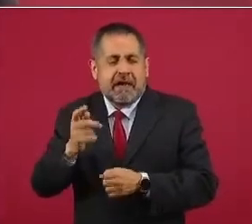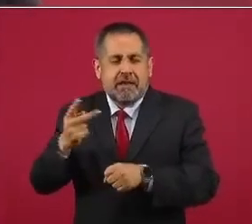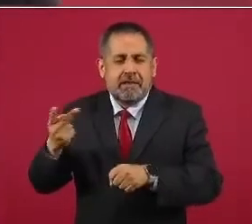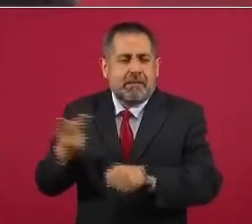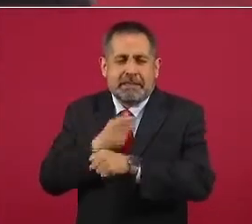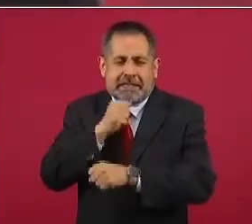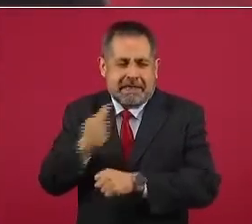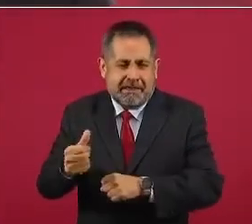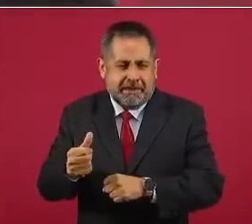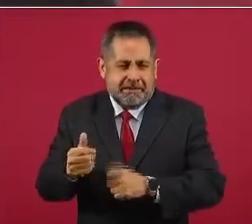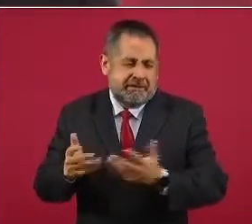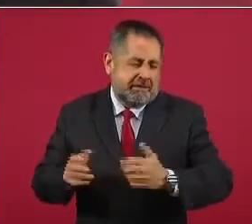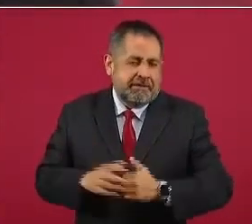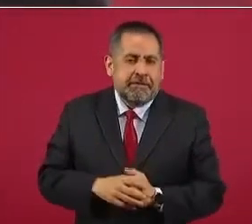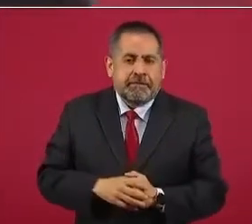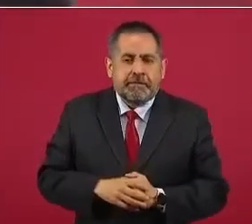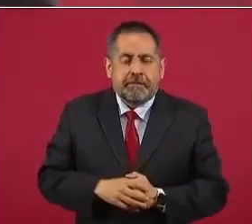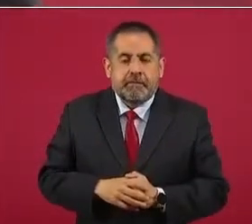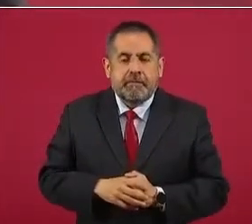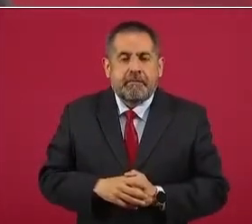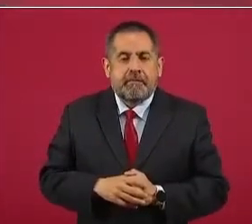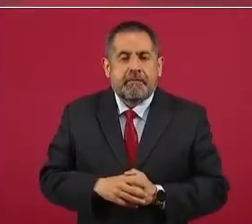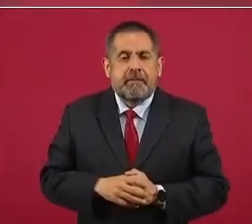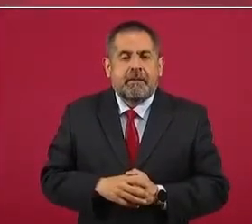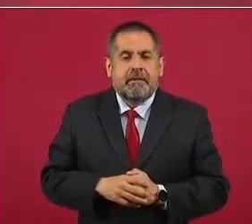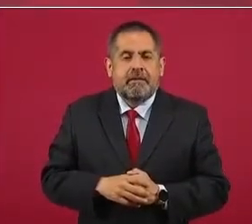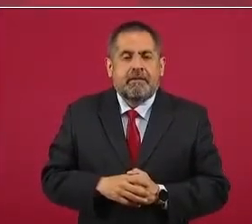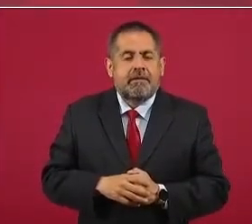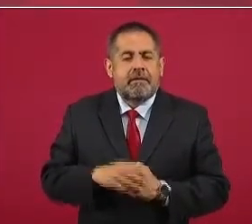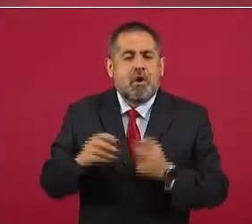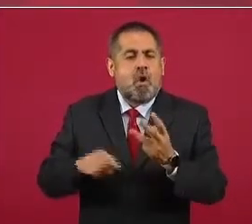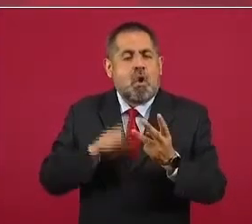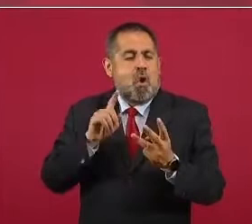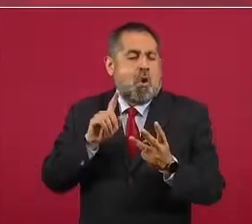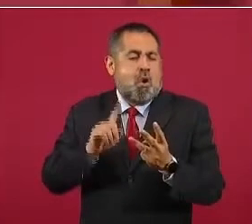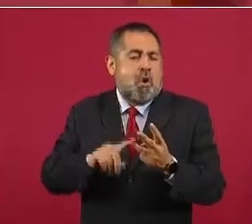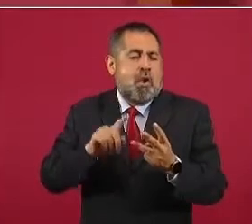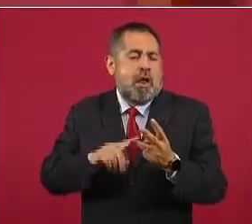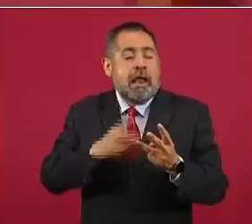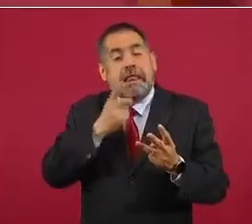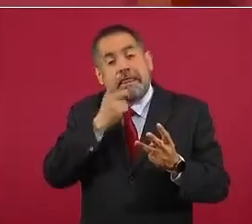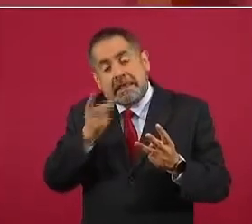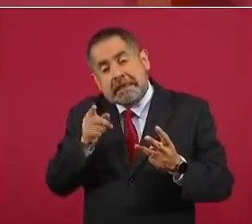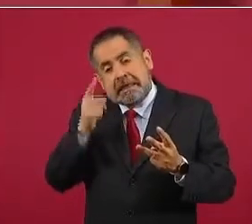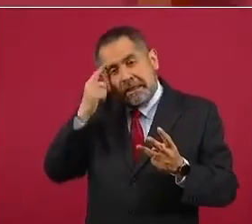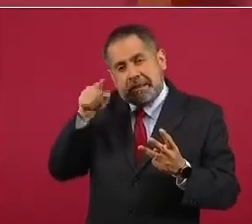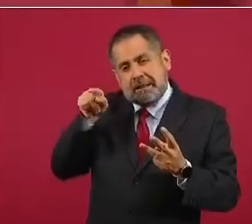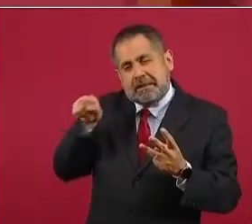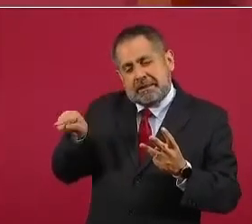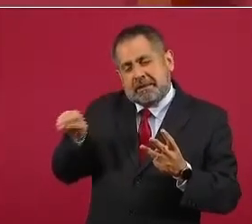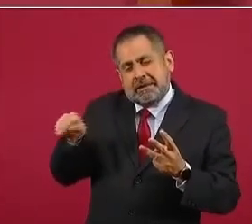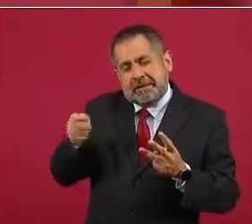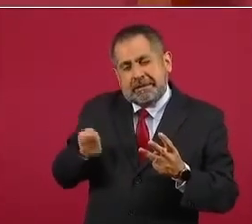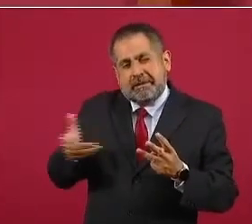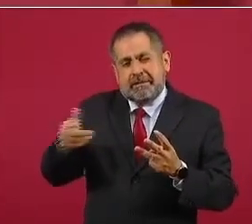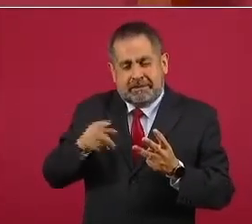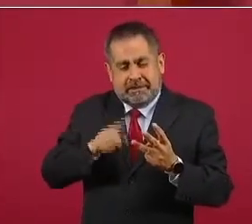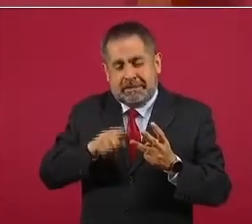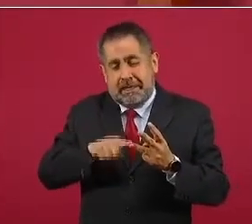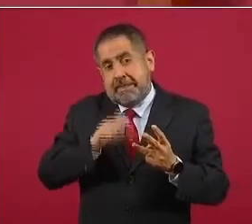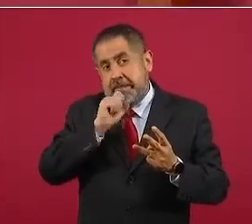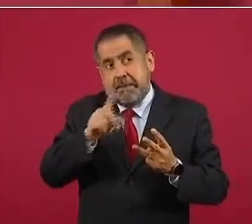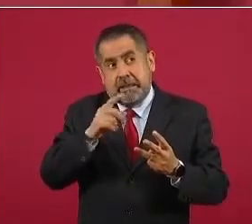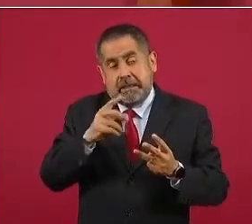Y hay otra que se le atribuye, que es muy bella